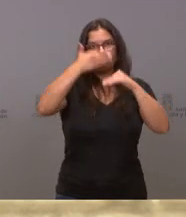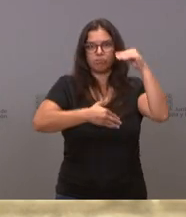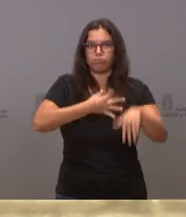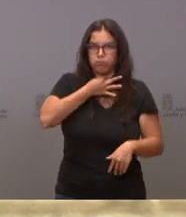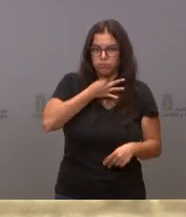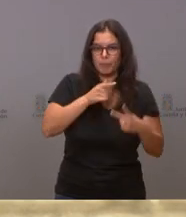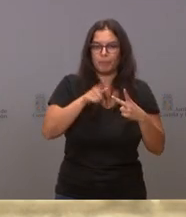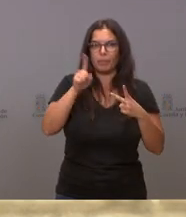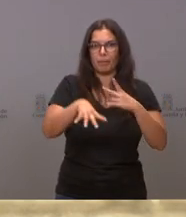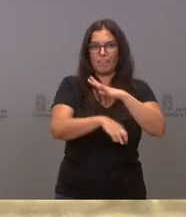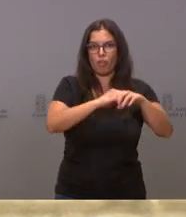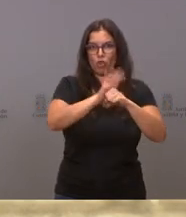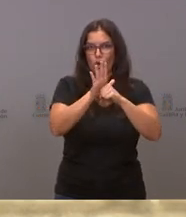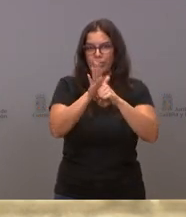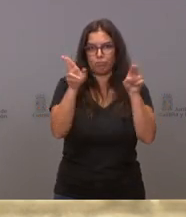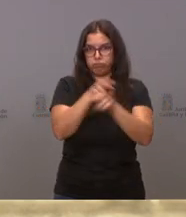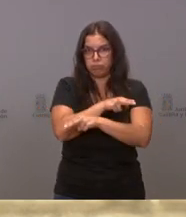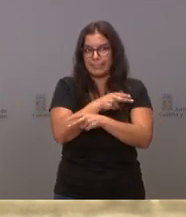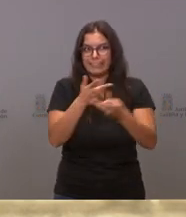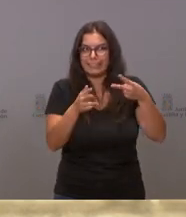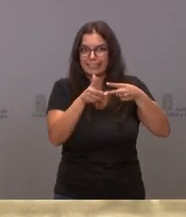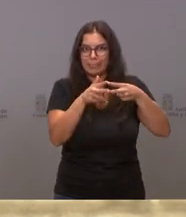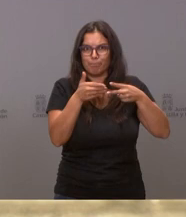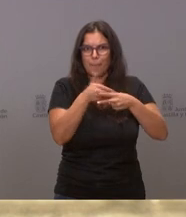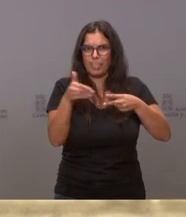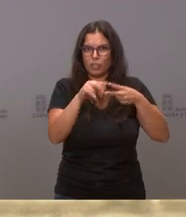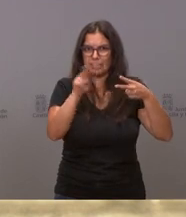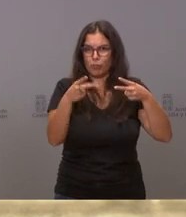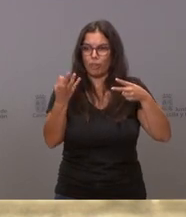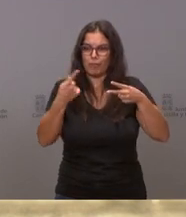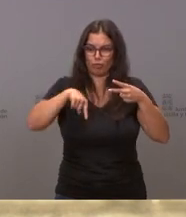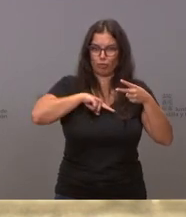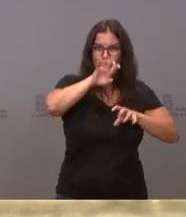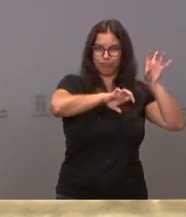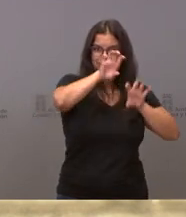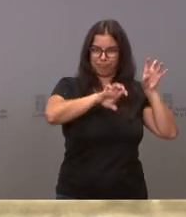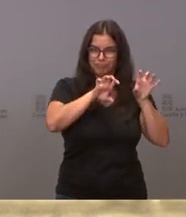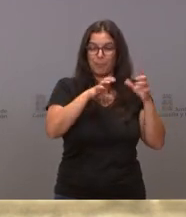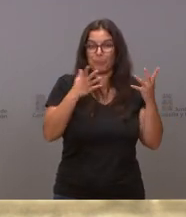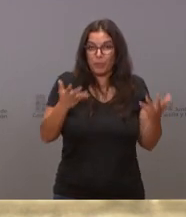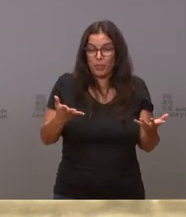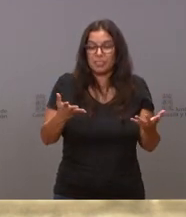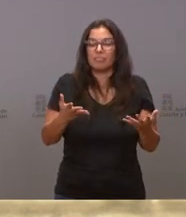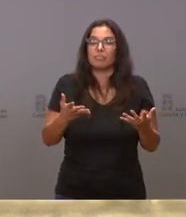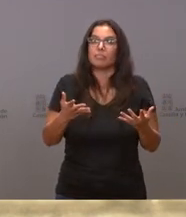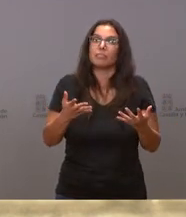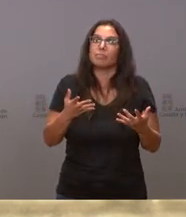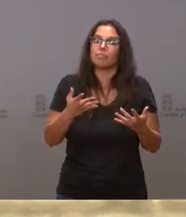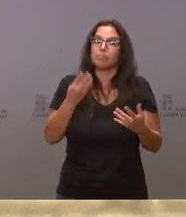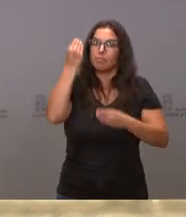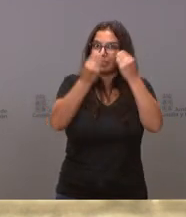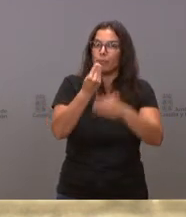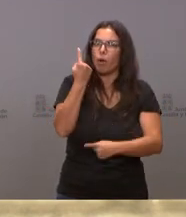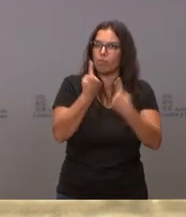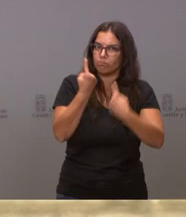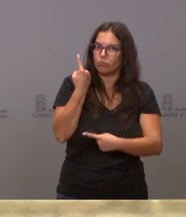el fondo COVID y eso son muchísimos millones de euros. Por tanto, entendemos que hay claves que el Gobierno de